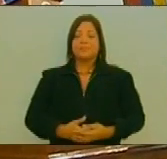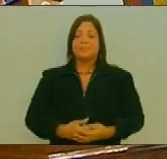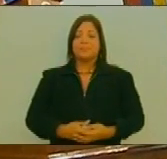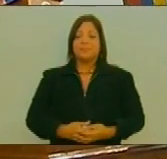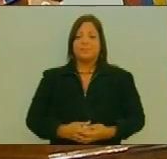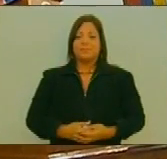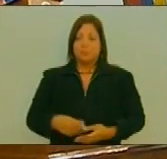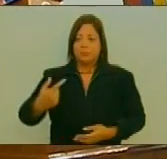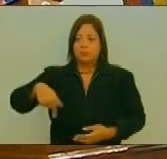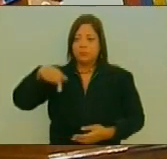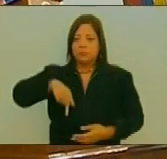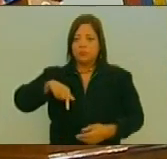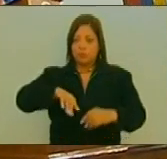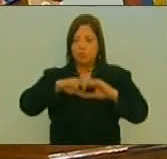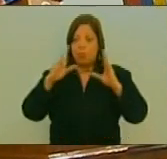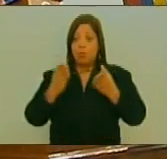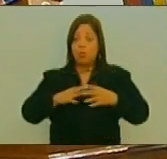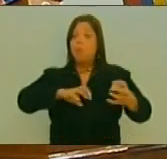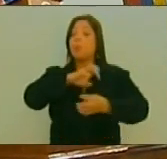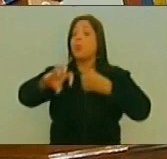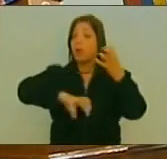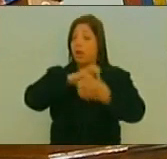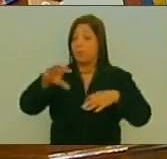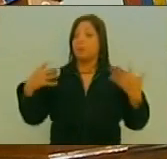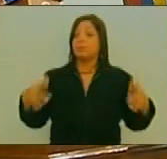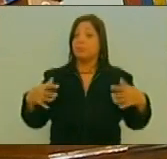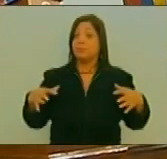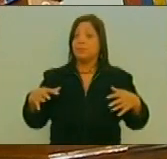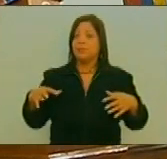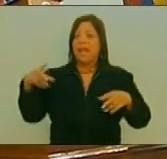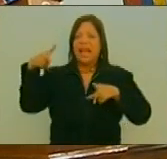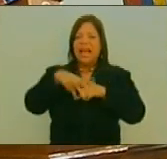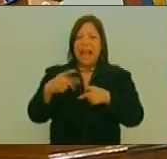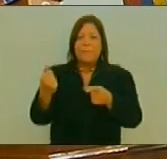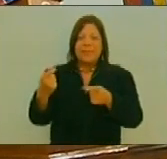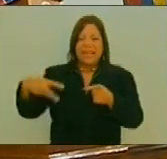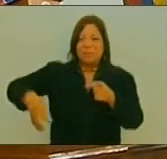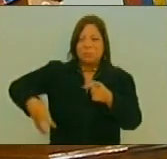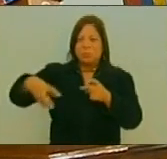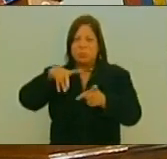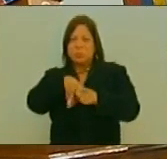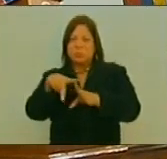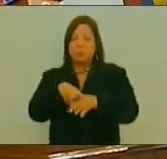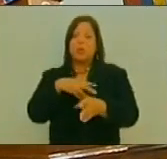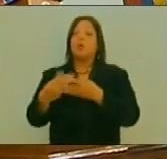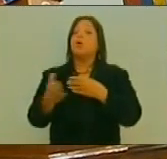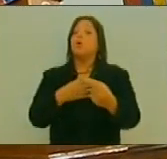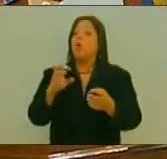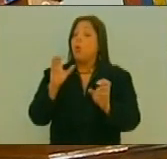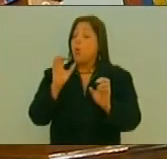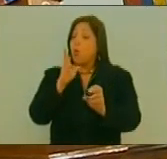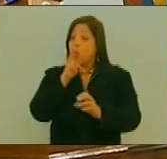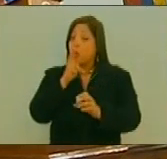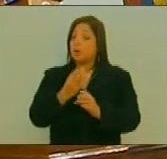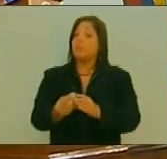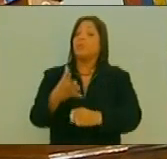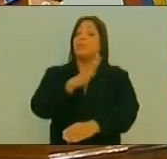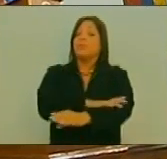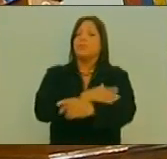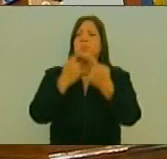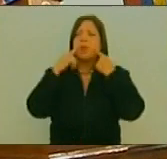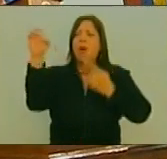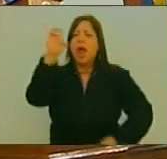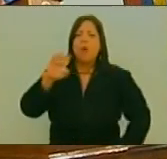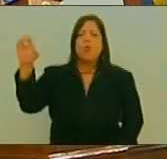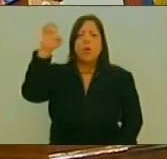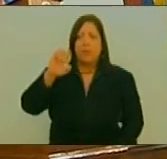Estamos En un planeta En crisis El capitalismo Hoy Tiene una crisis Estructural Veamos Europa